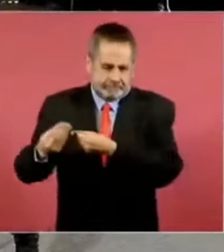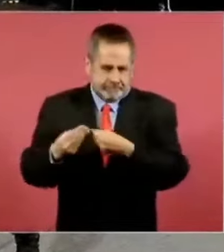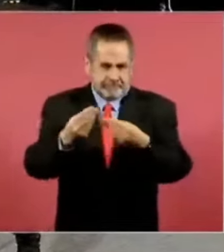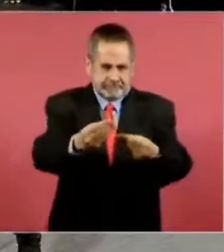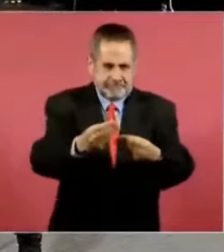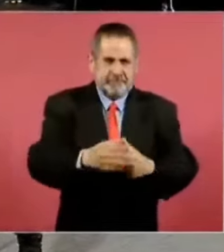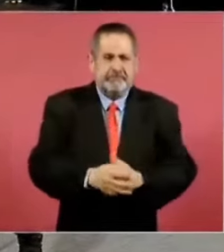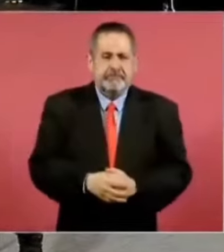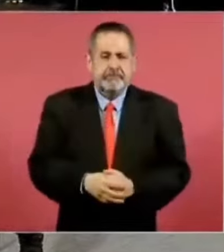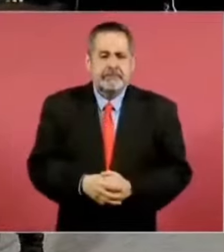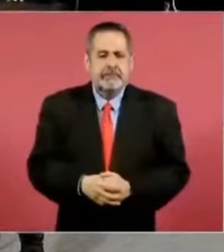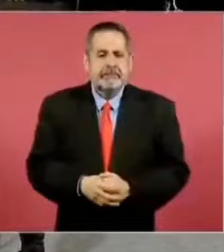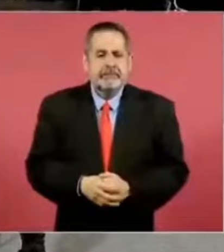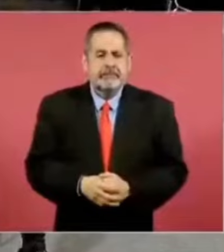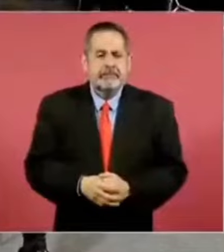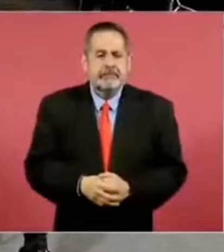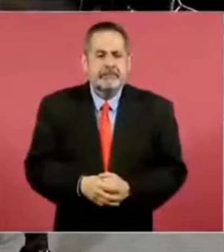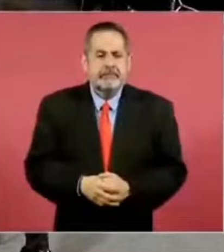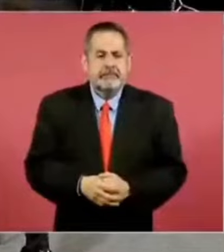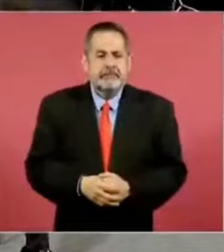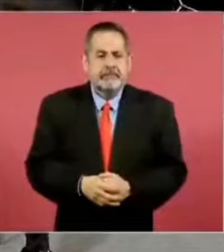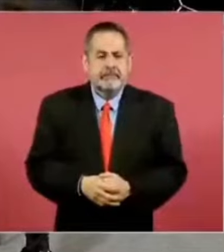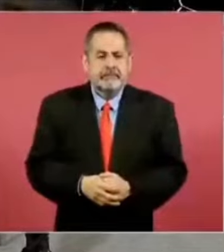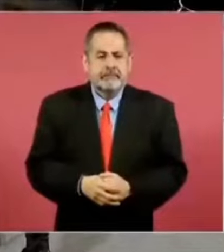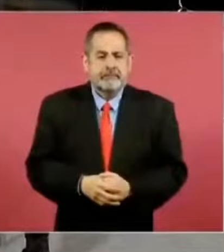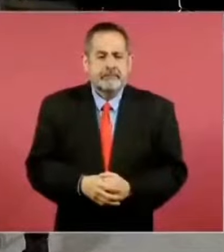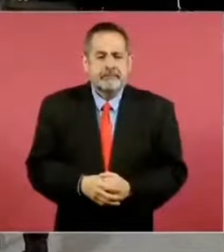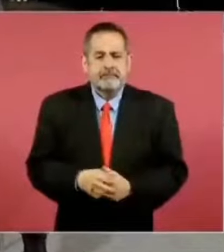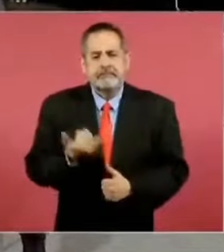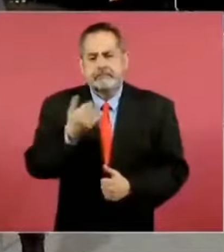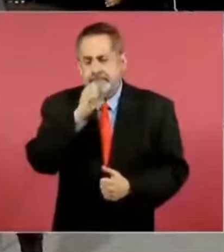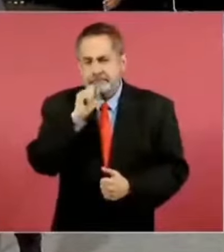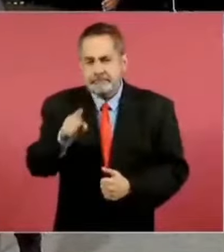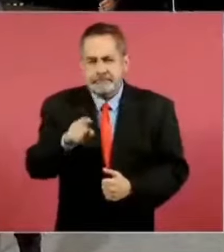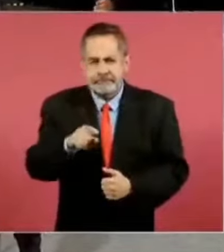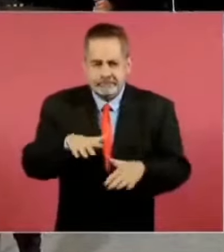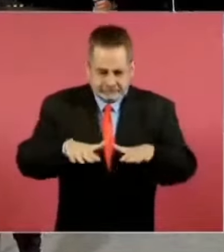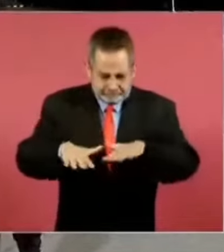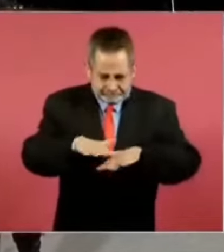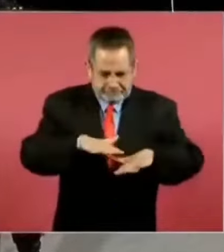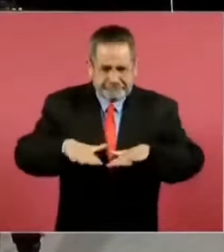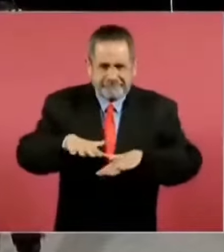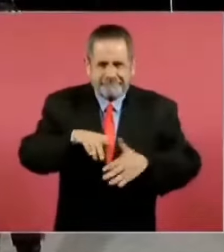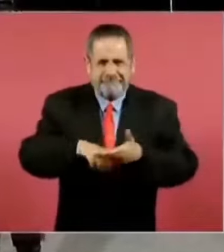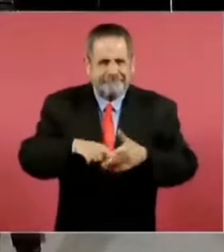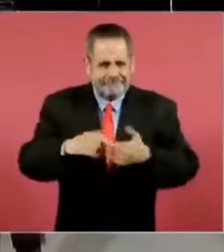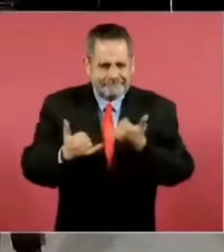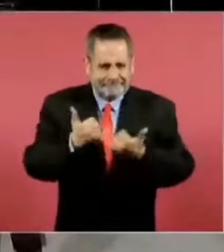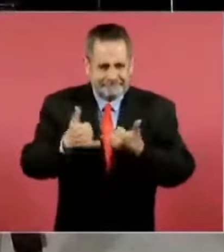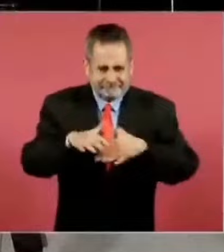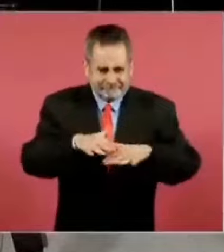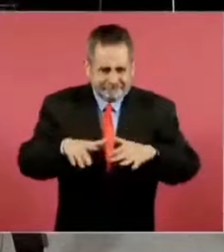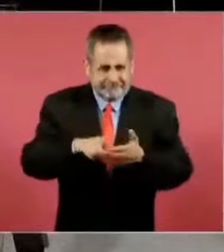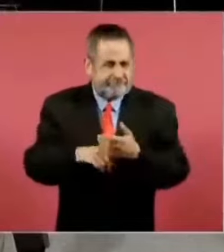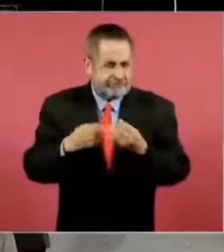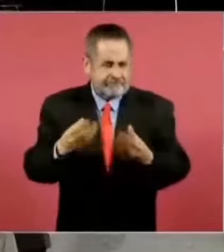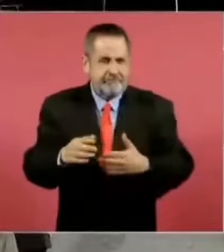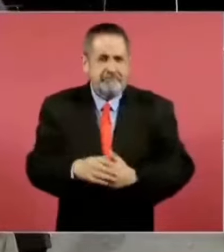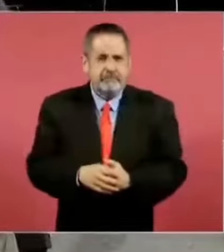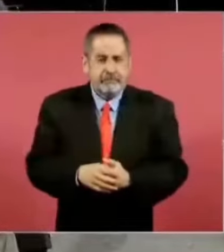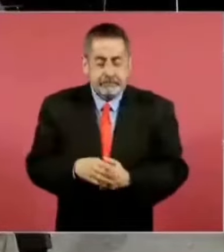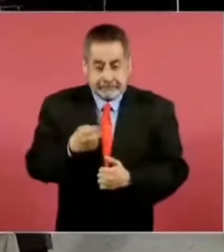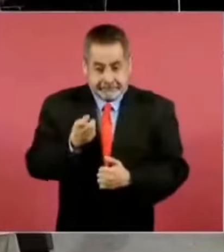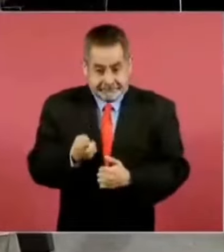nuevamente este dominó, presidente, y a raíz de este